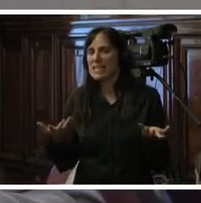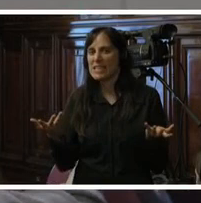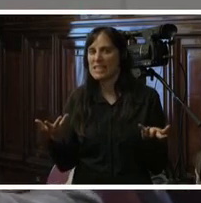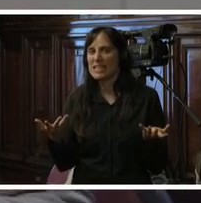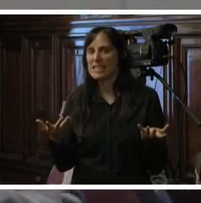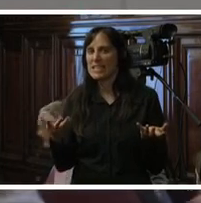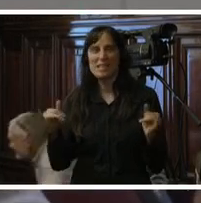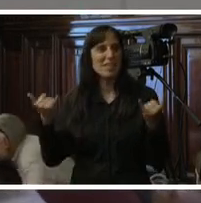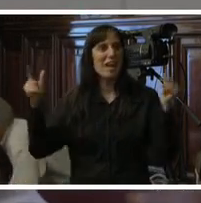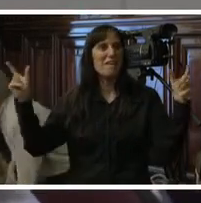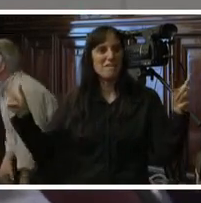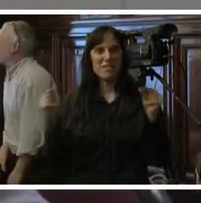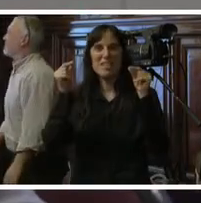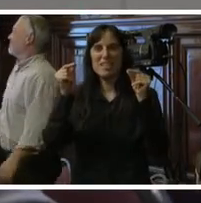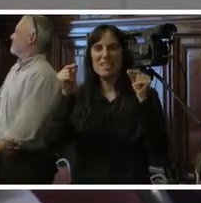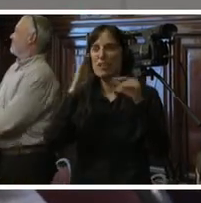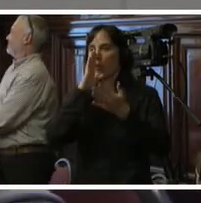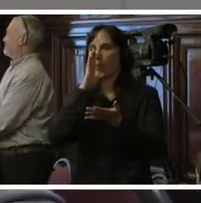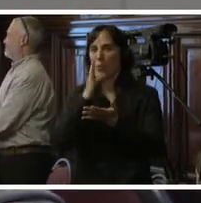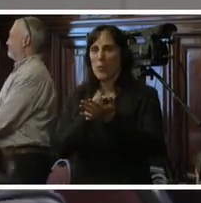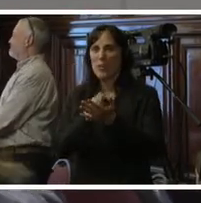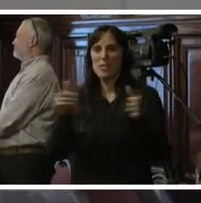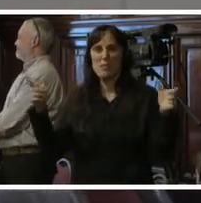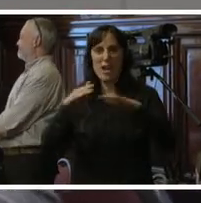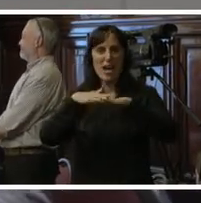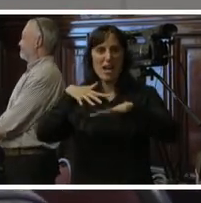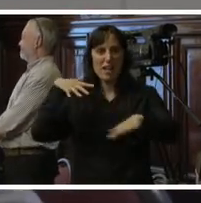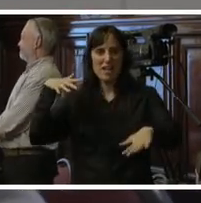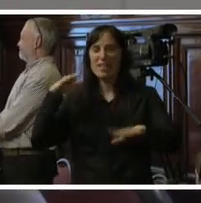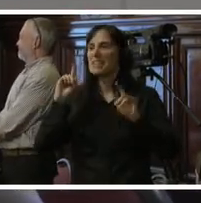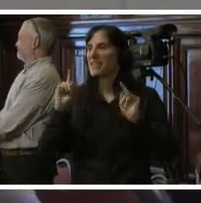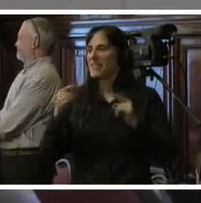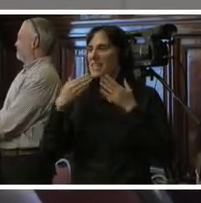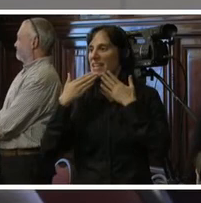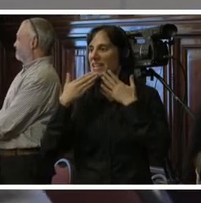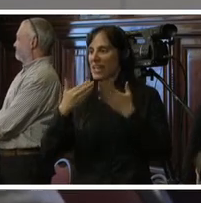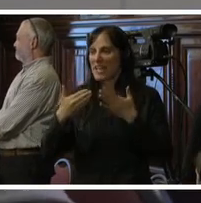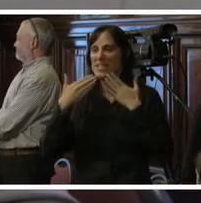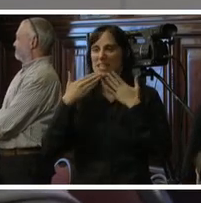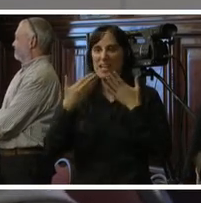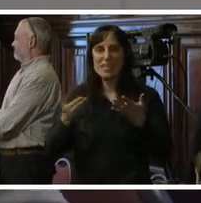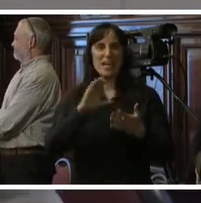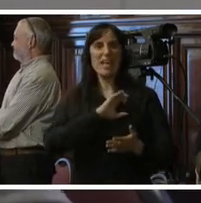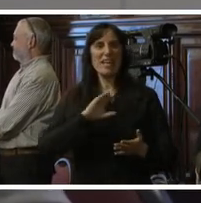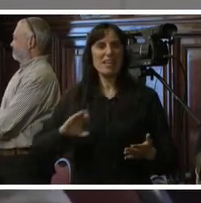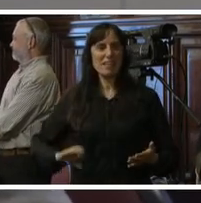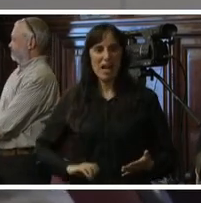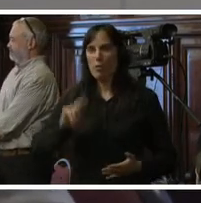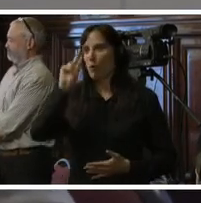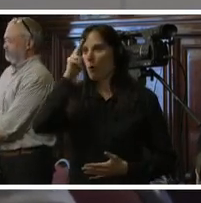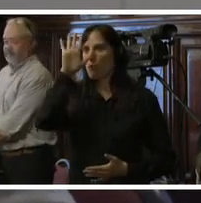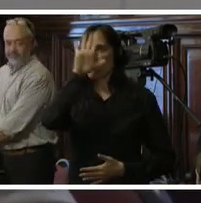terminó es la última audiencia y en especial gracias gracias al estado de Uruguay